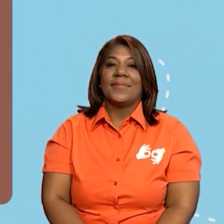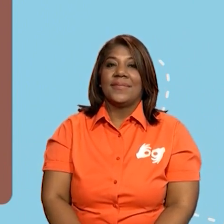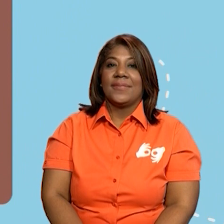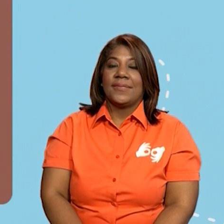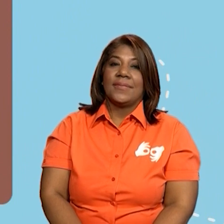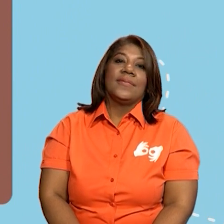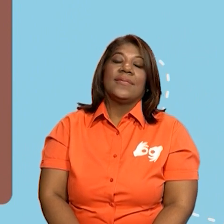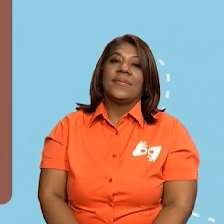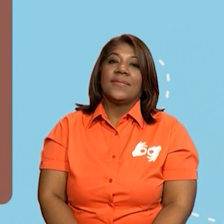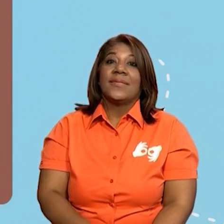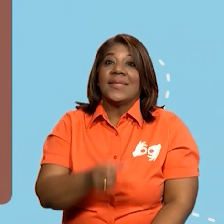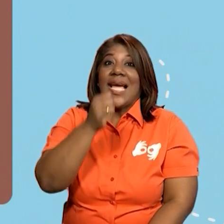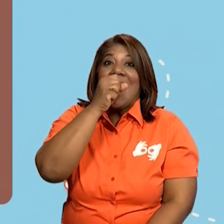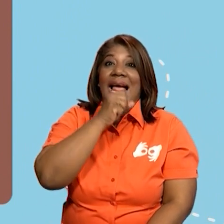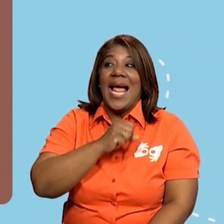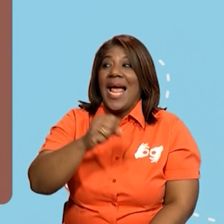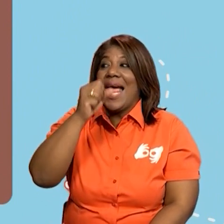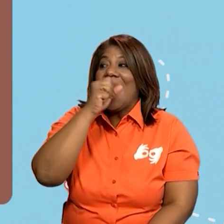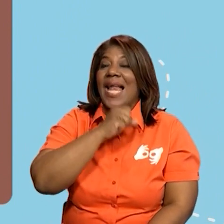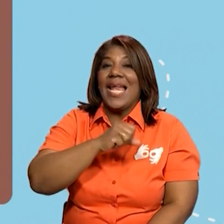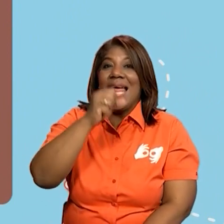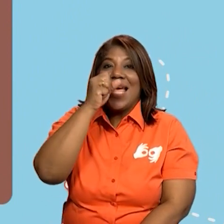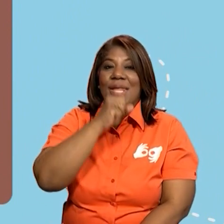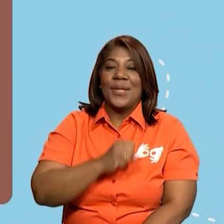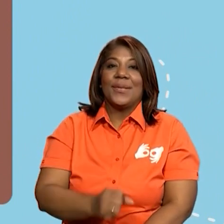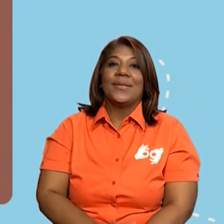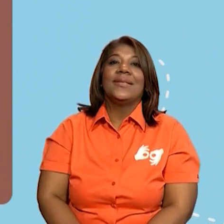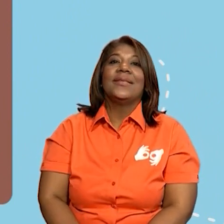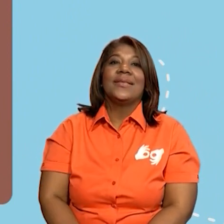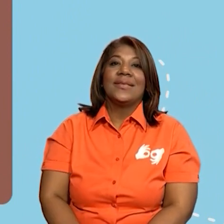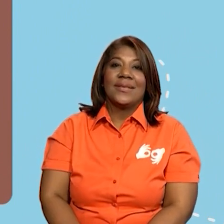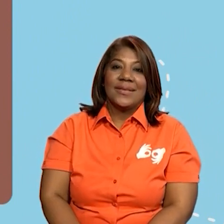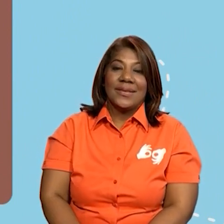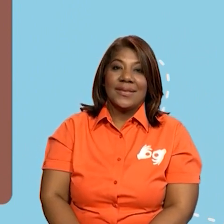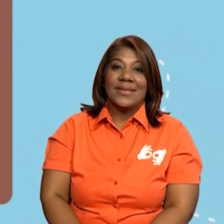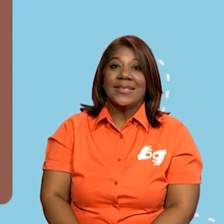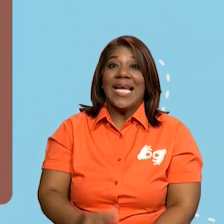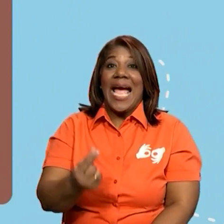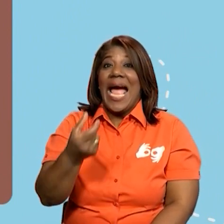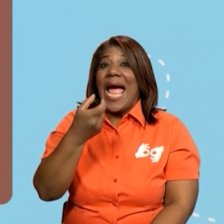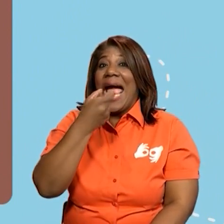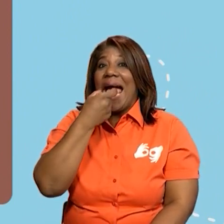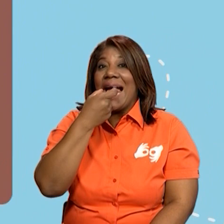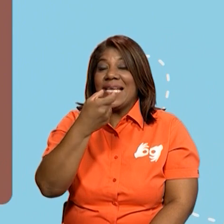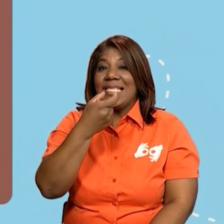helados. ¿A quién no le gustan los helados? También va a tener galletas,